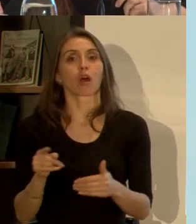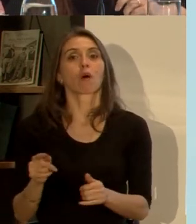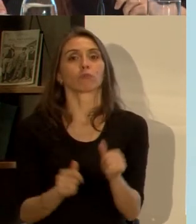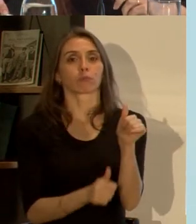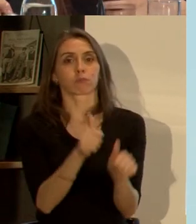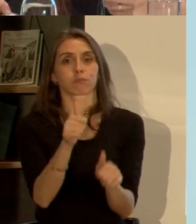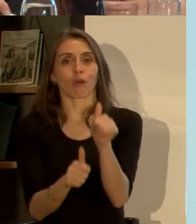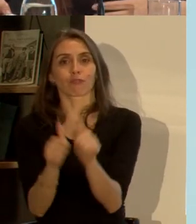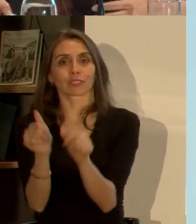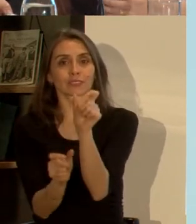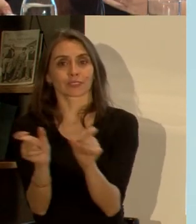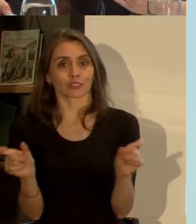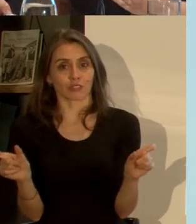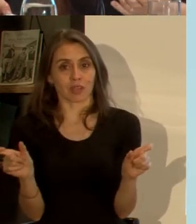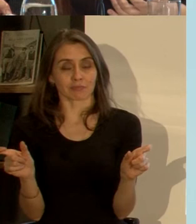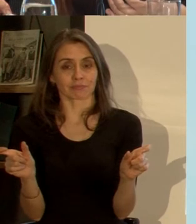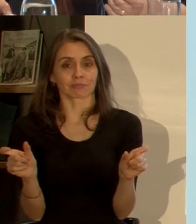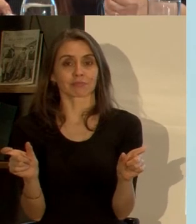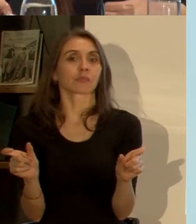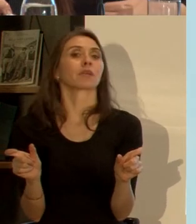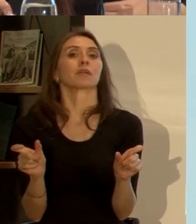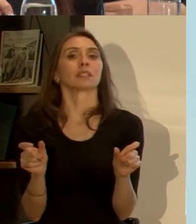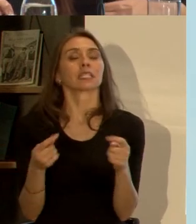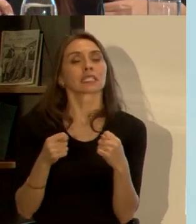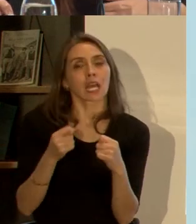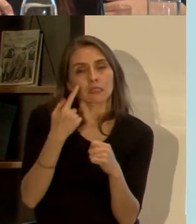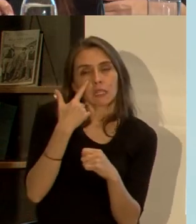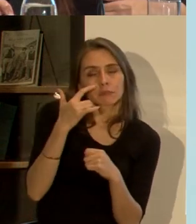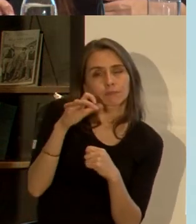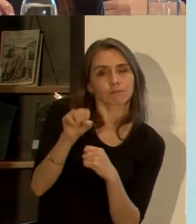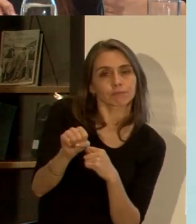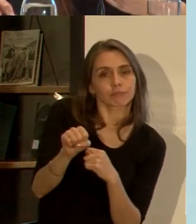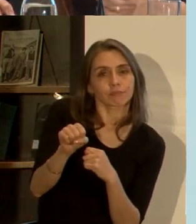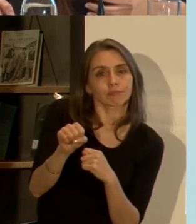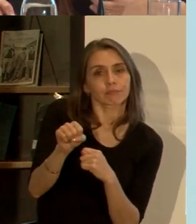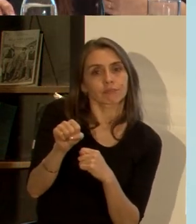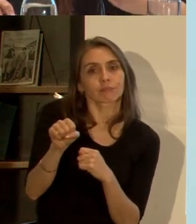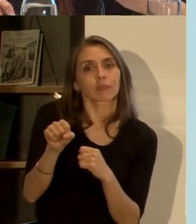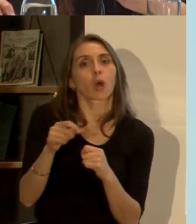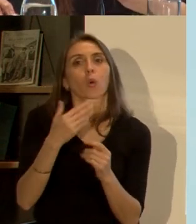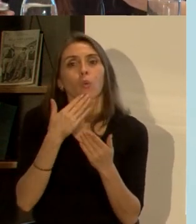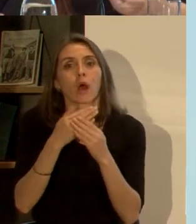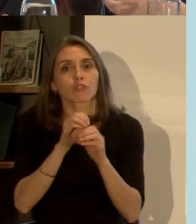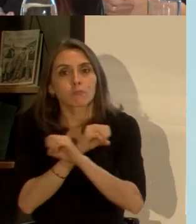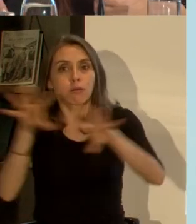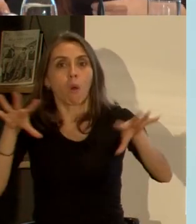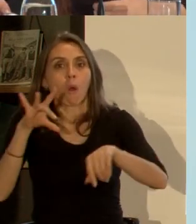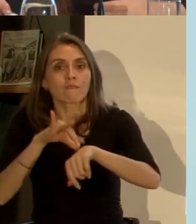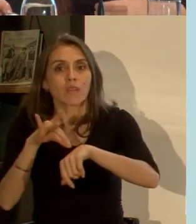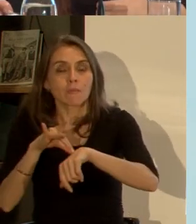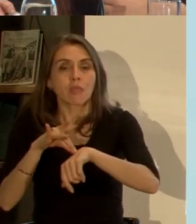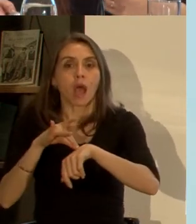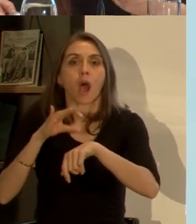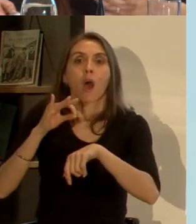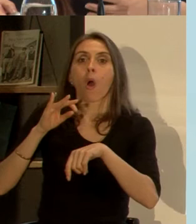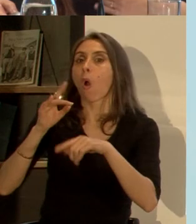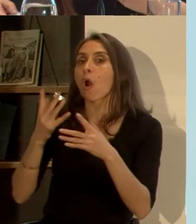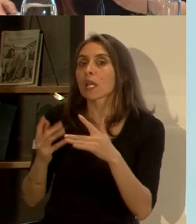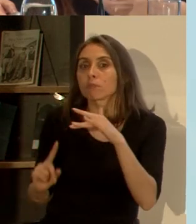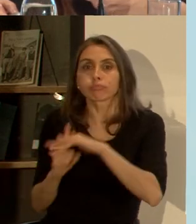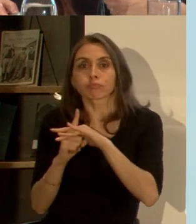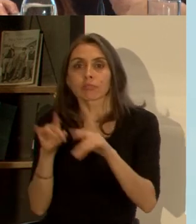con profesionales que todo el tiempo están tratando de detectar los brotes o los eventos que pueden ocurrir